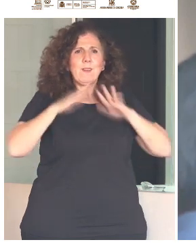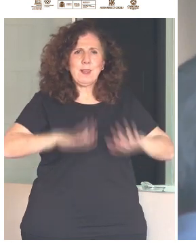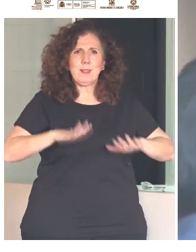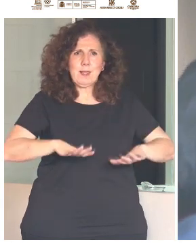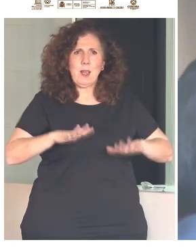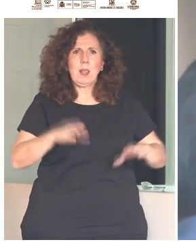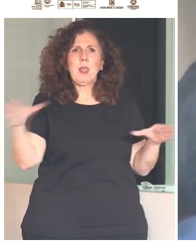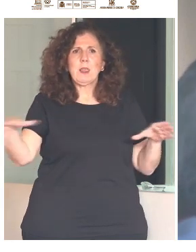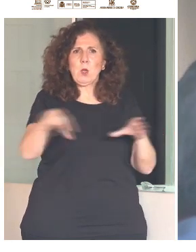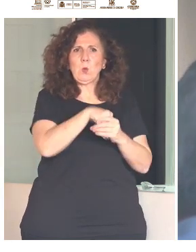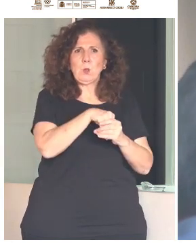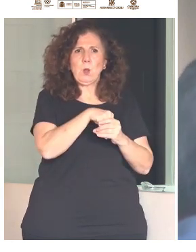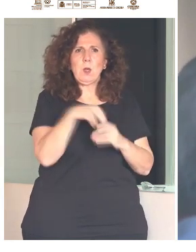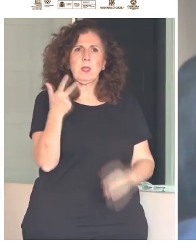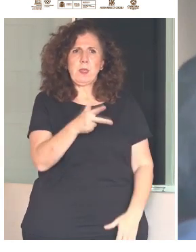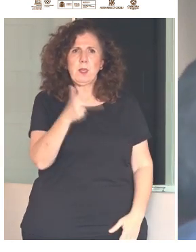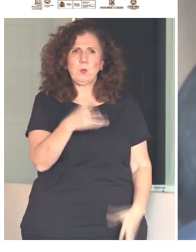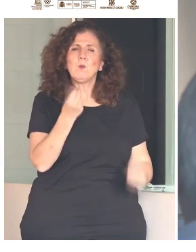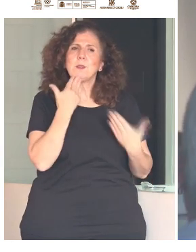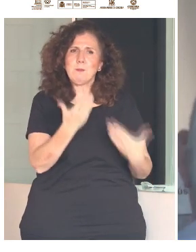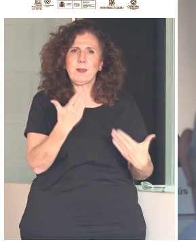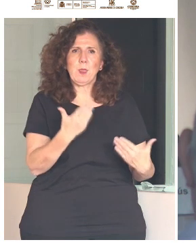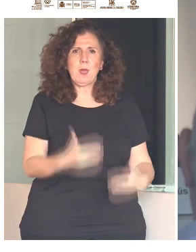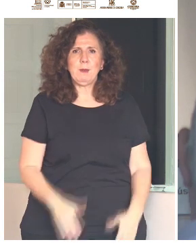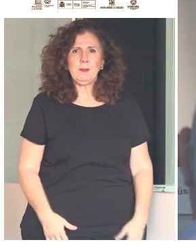de inclusión y de derechos. Muchísimas gracias.